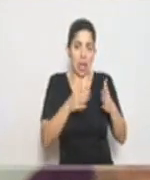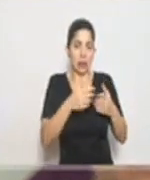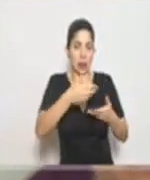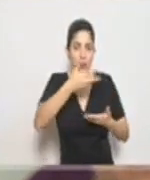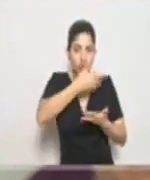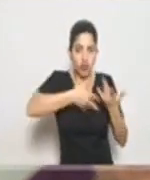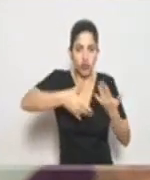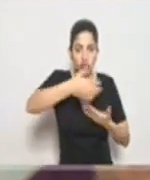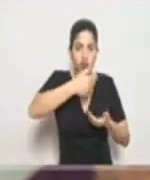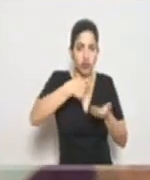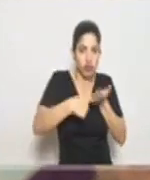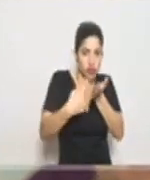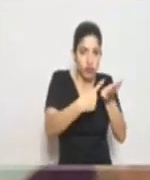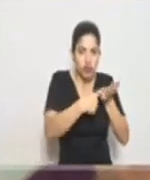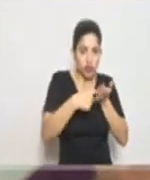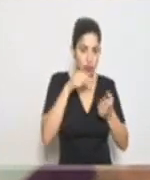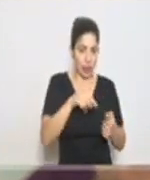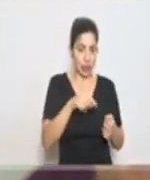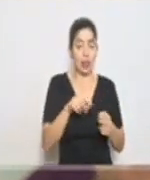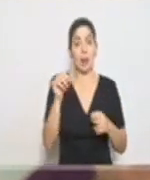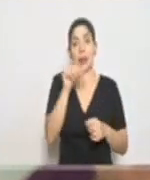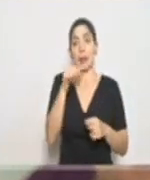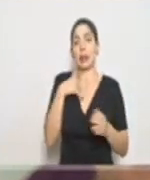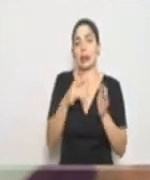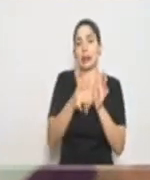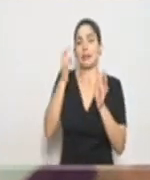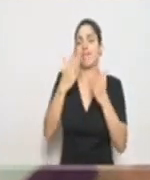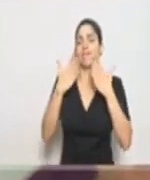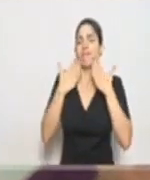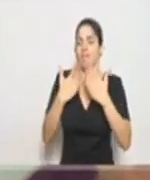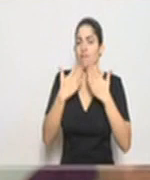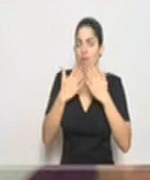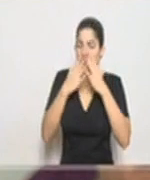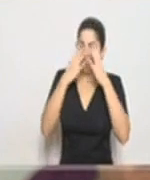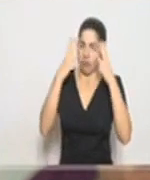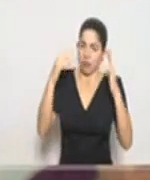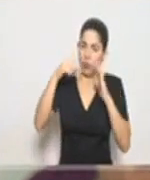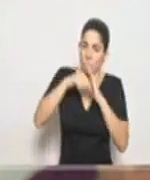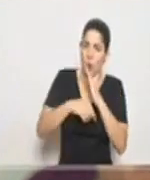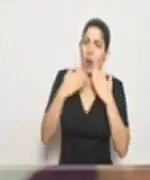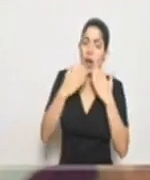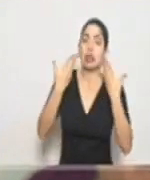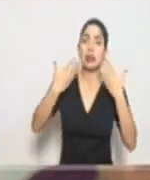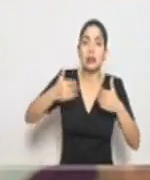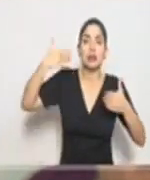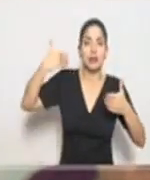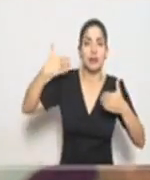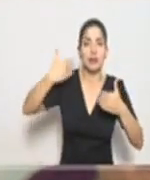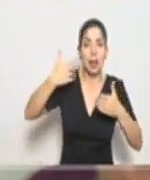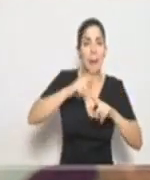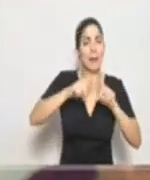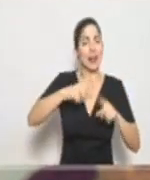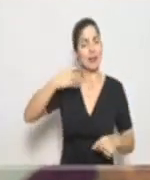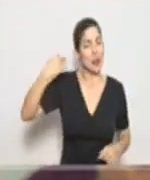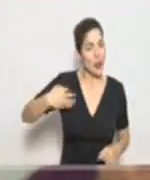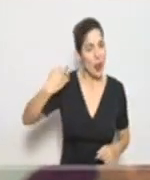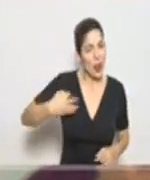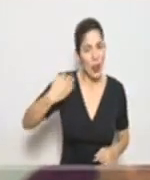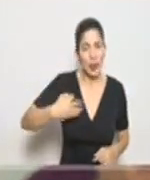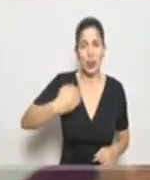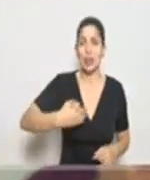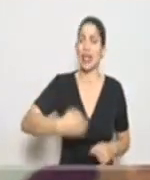también yo quería aprovechar para agradecer profundamente, yo sé que lo hemos venido haciendo, pero todos los días